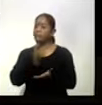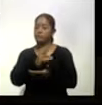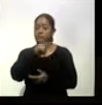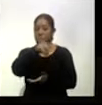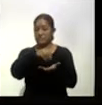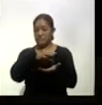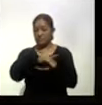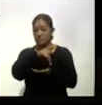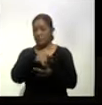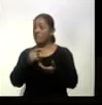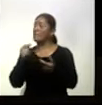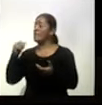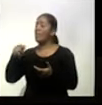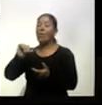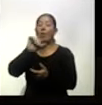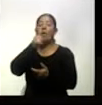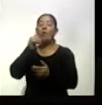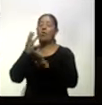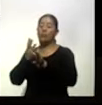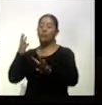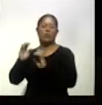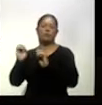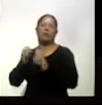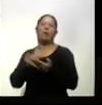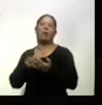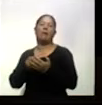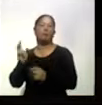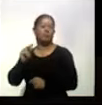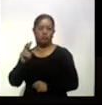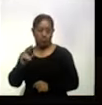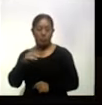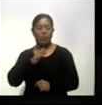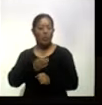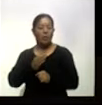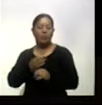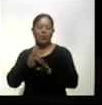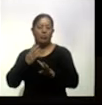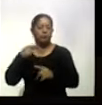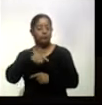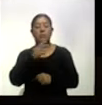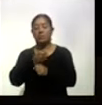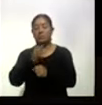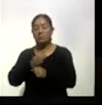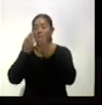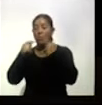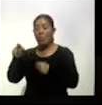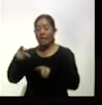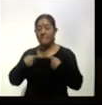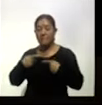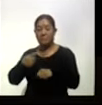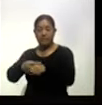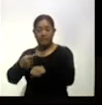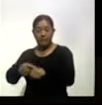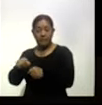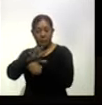se estén esperando mucho en la otra sala. Al momento no hemos tenido ningún paciente sospechoso, no hemos tenido casos positivos,